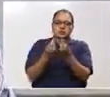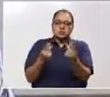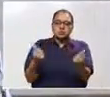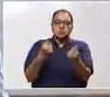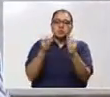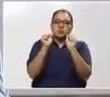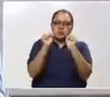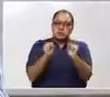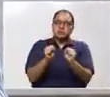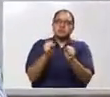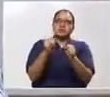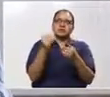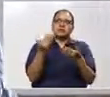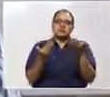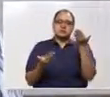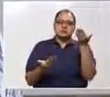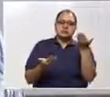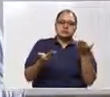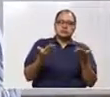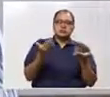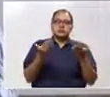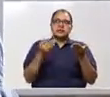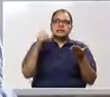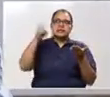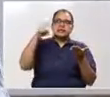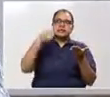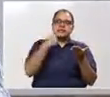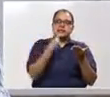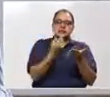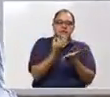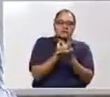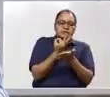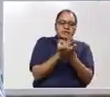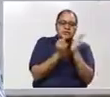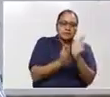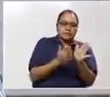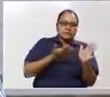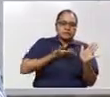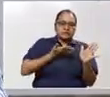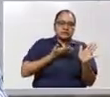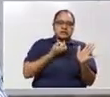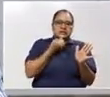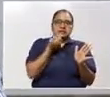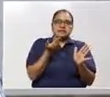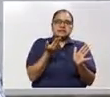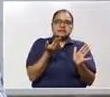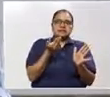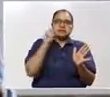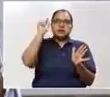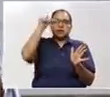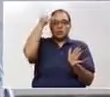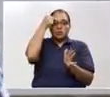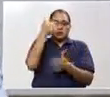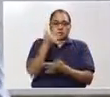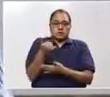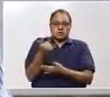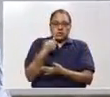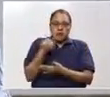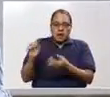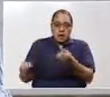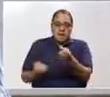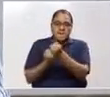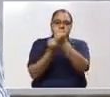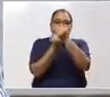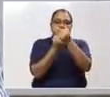guarde un correcto balance entre las necesidades de financiamiento que se tienen de la caja del Estado y apoyar